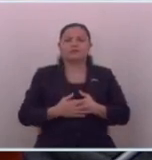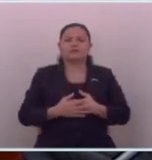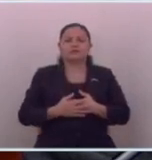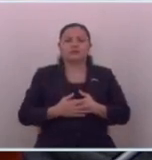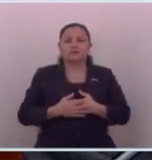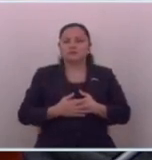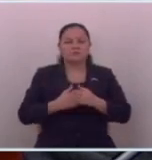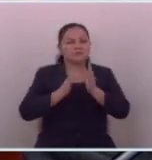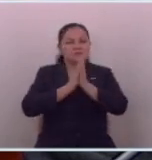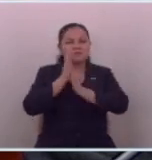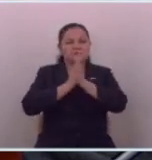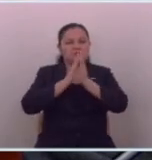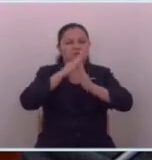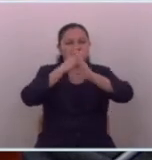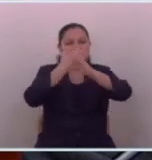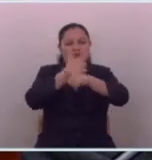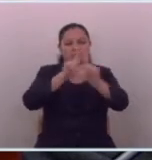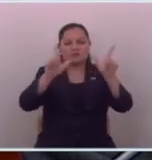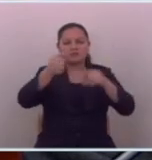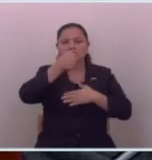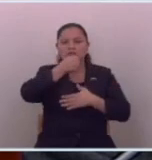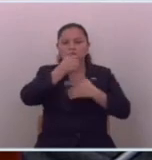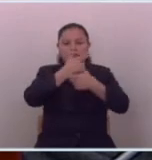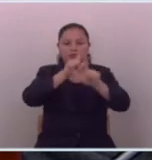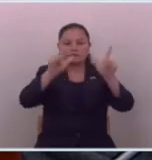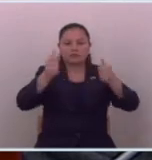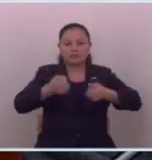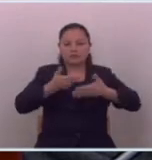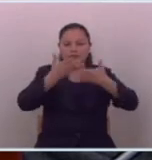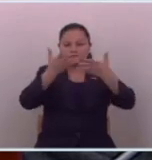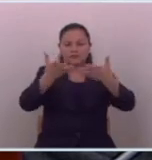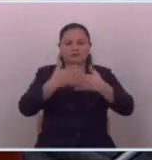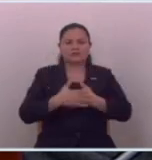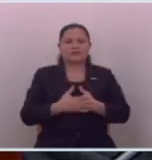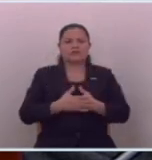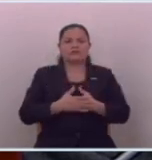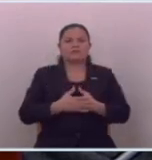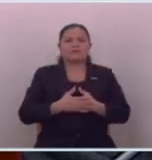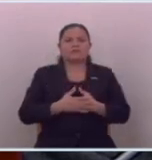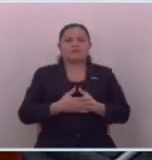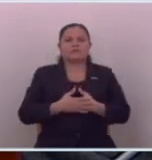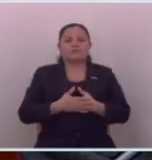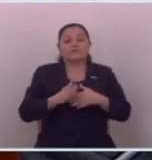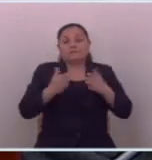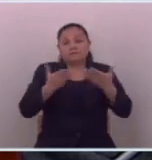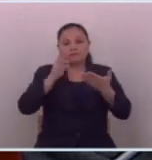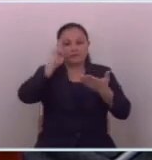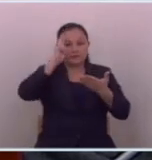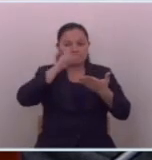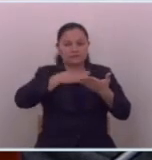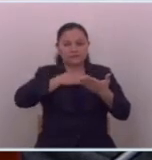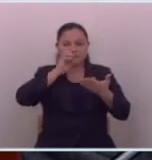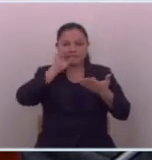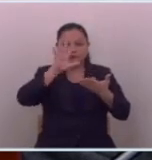ahí ya no les interesa defender la libertad de prensa libertad de expresión por eso les digo